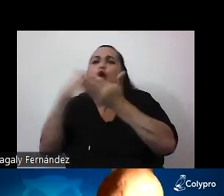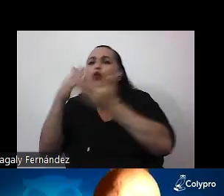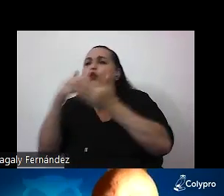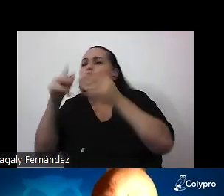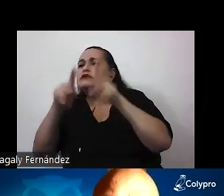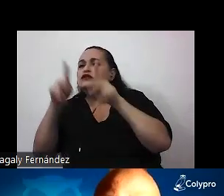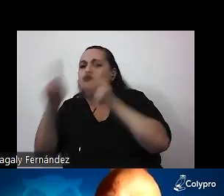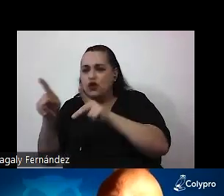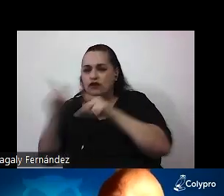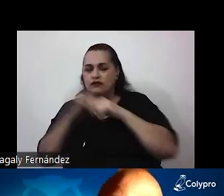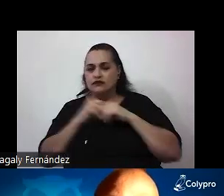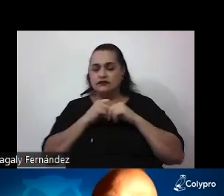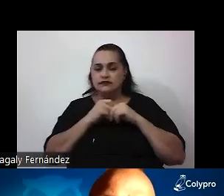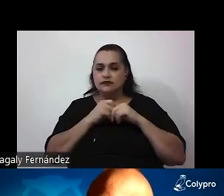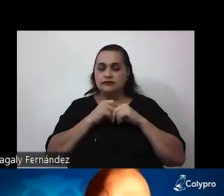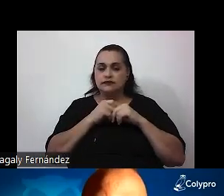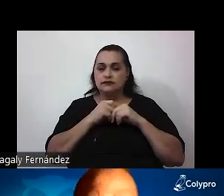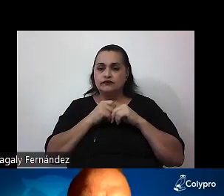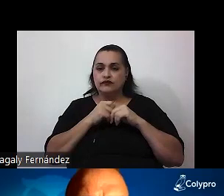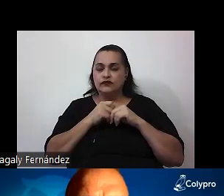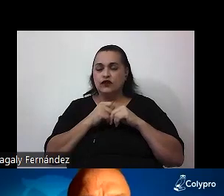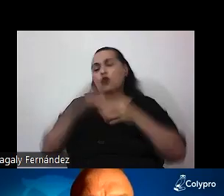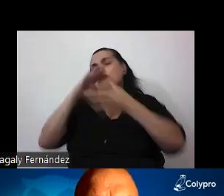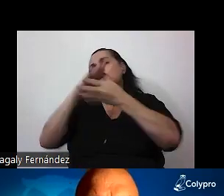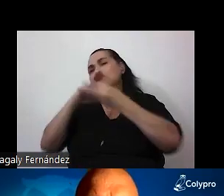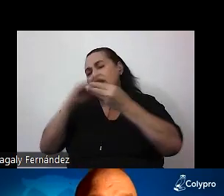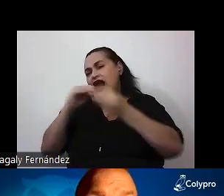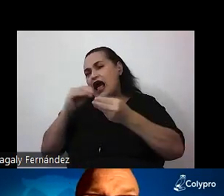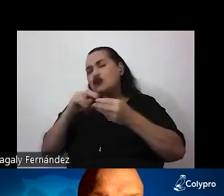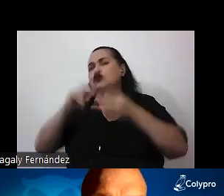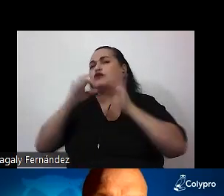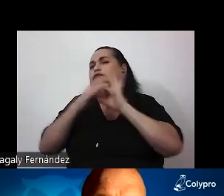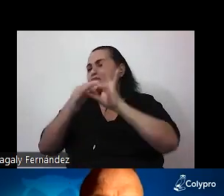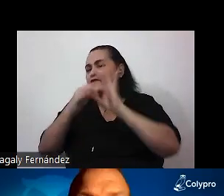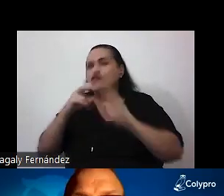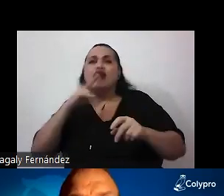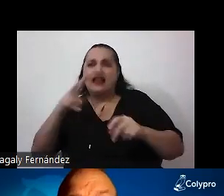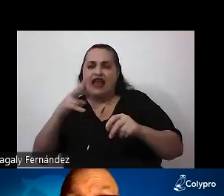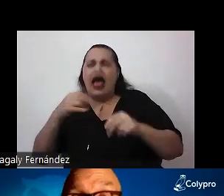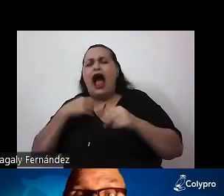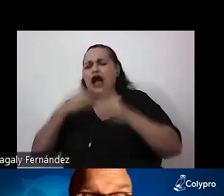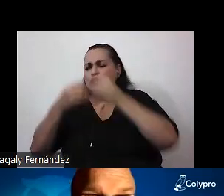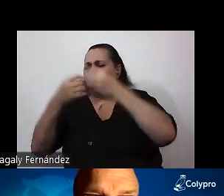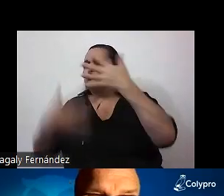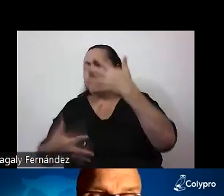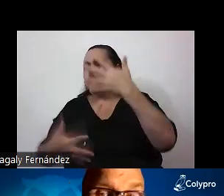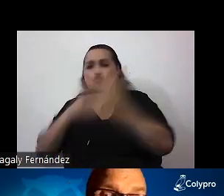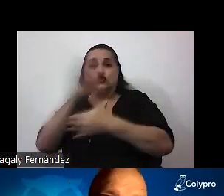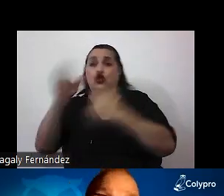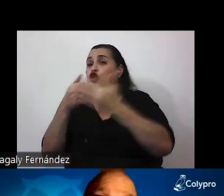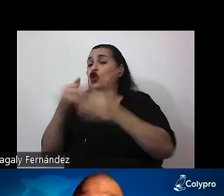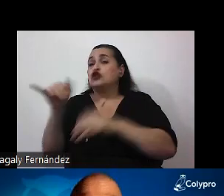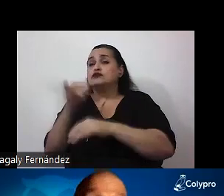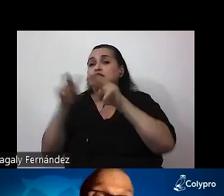un relato acerca de la realidad y que hay muchos otros, que todos tienen el mismo valor. Bueno,